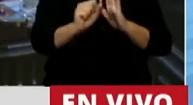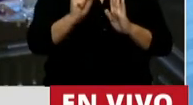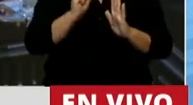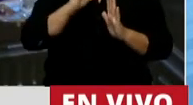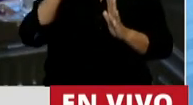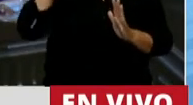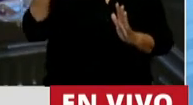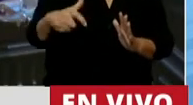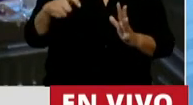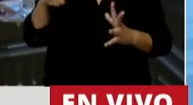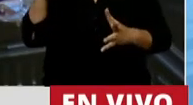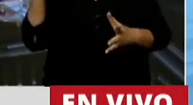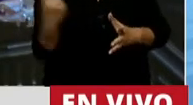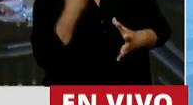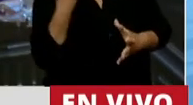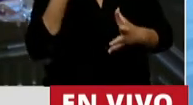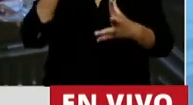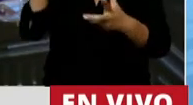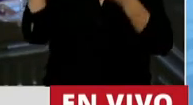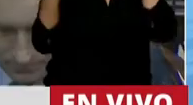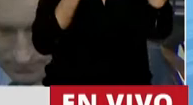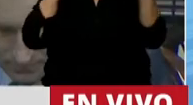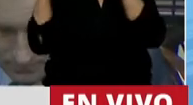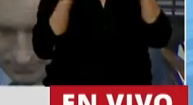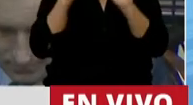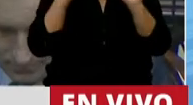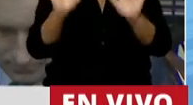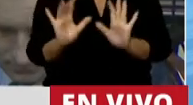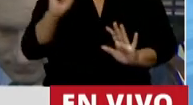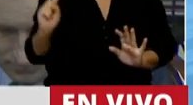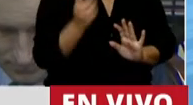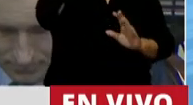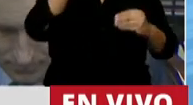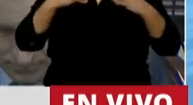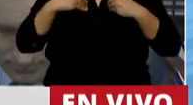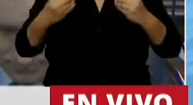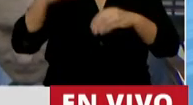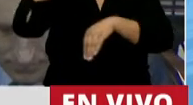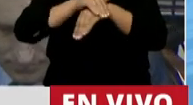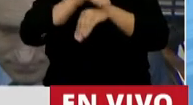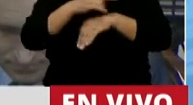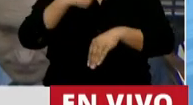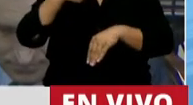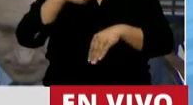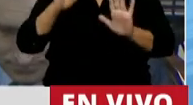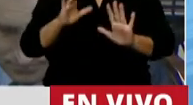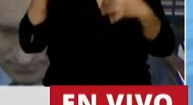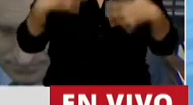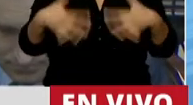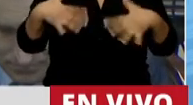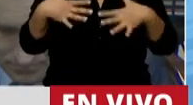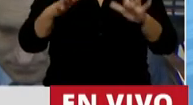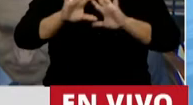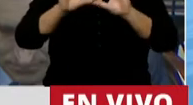soledad, desesperación. Pero lo primero que se siente es culpa. Esa maldita culpa